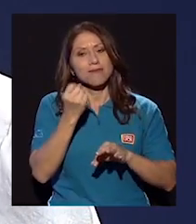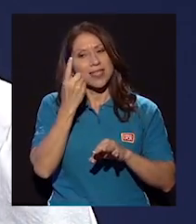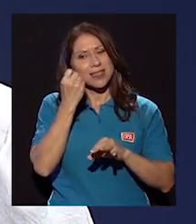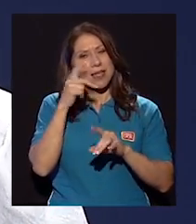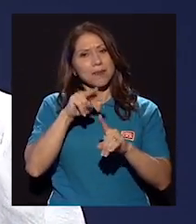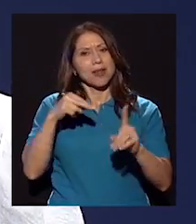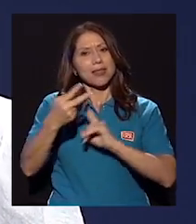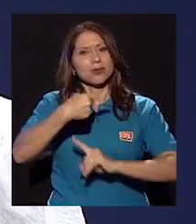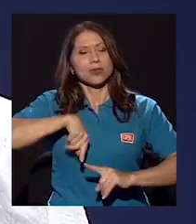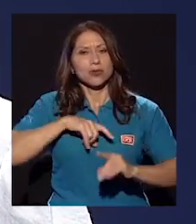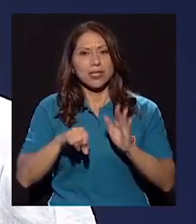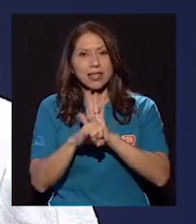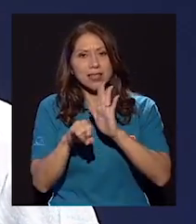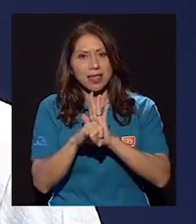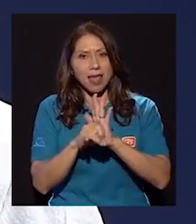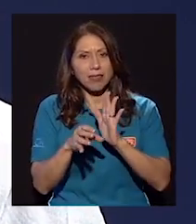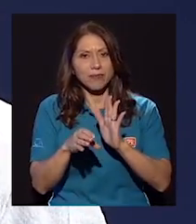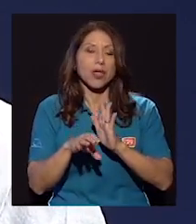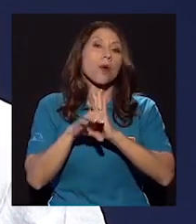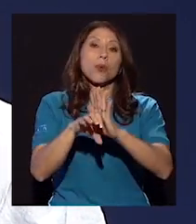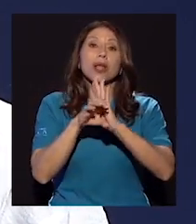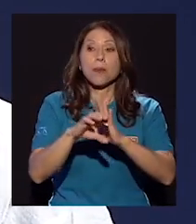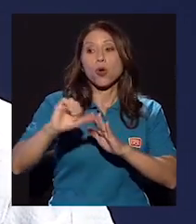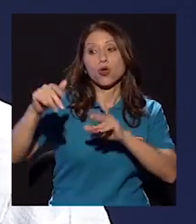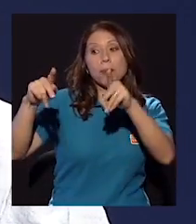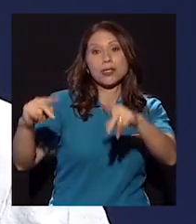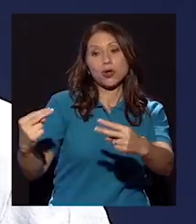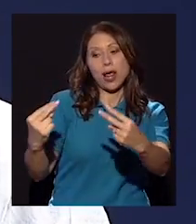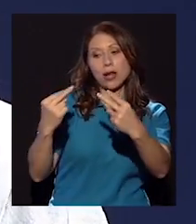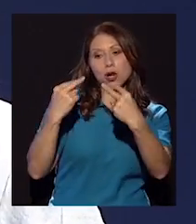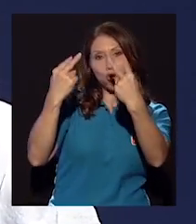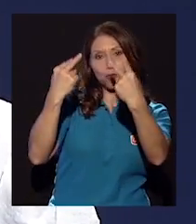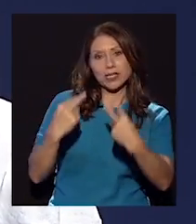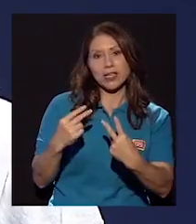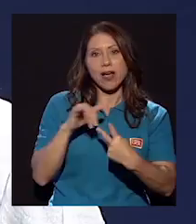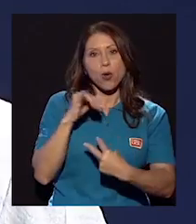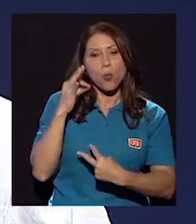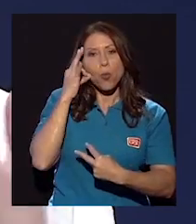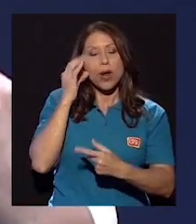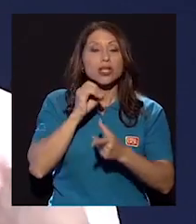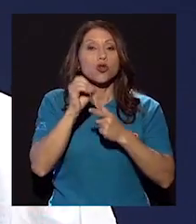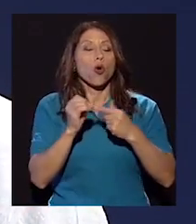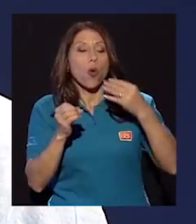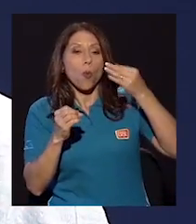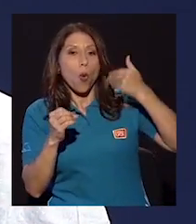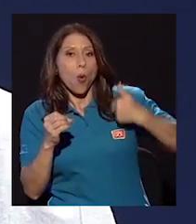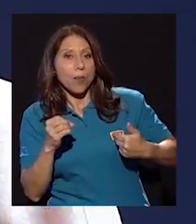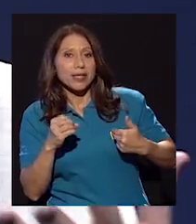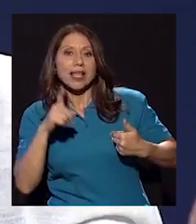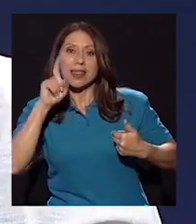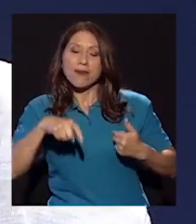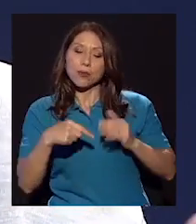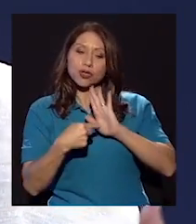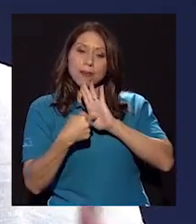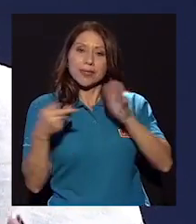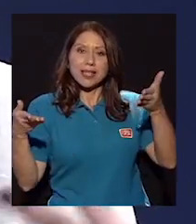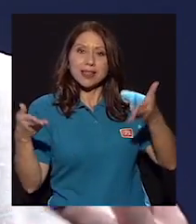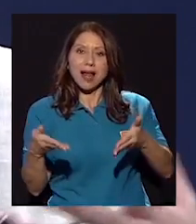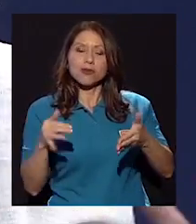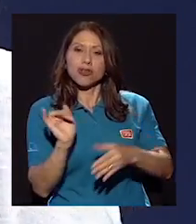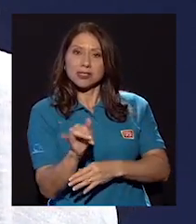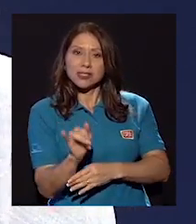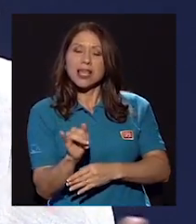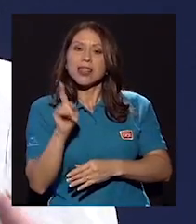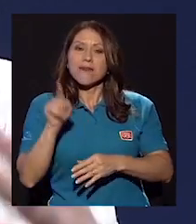nuestra identidad, la idea de que para que alguien nos perciba como mujeres o como hombres tenemos que presentarnos como tal y comportarnos,